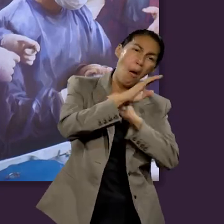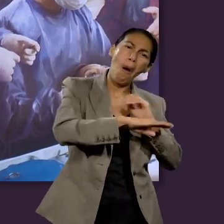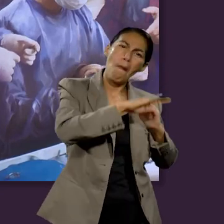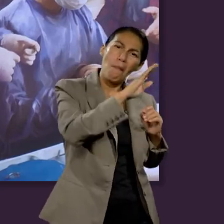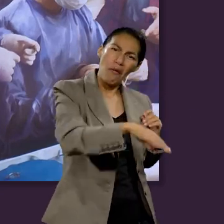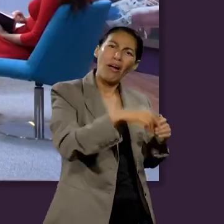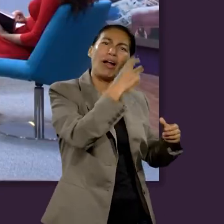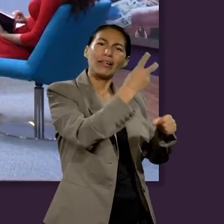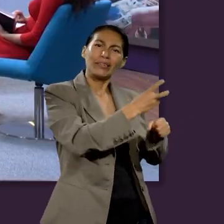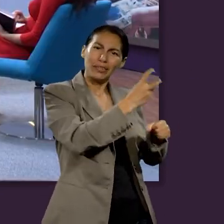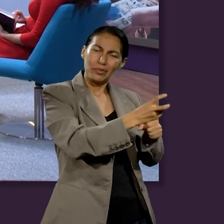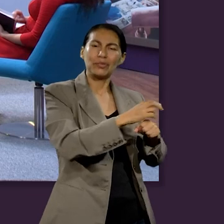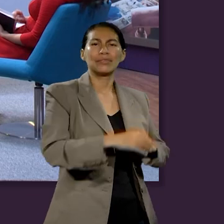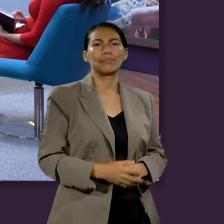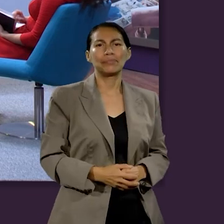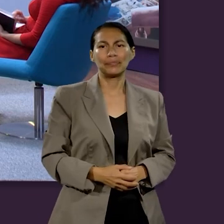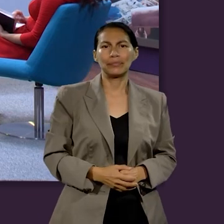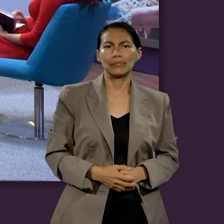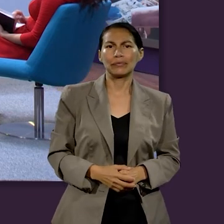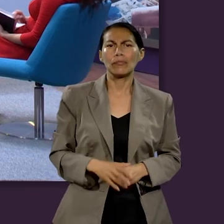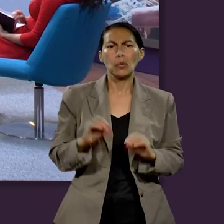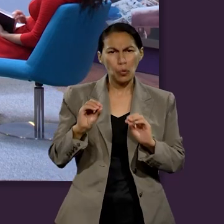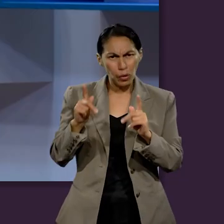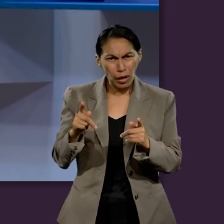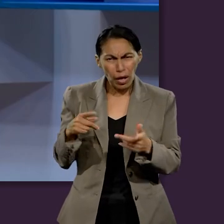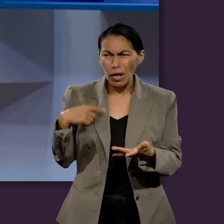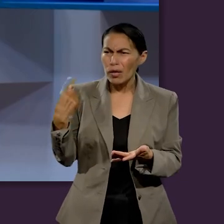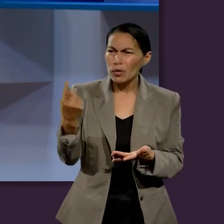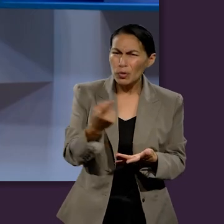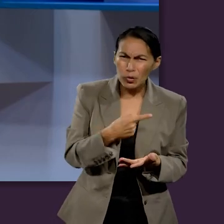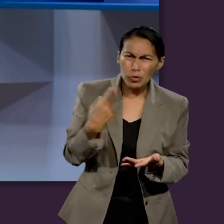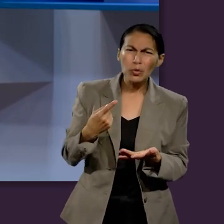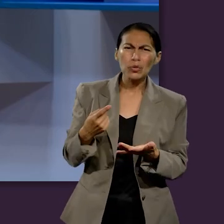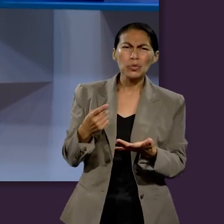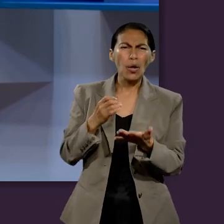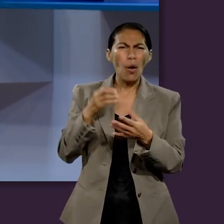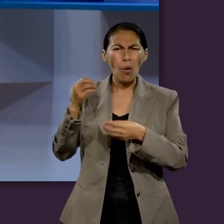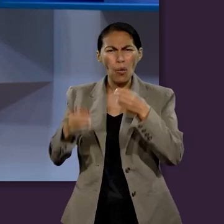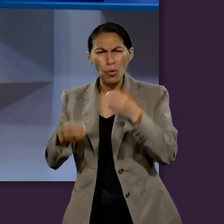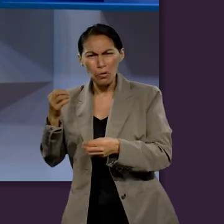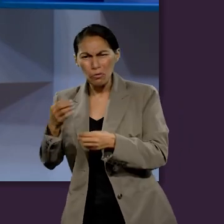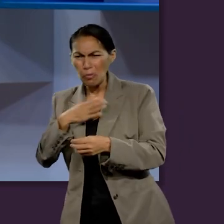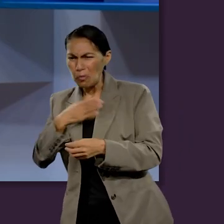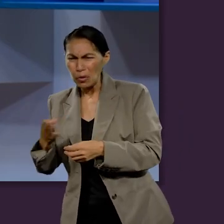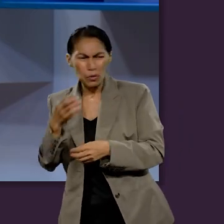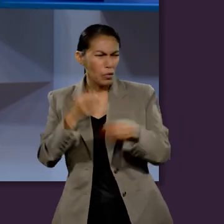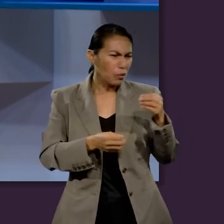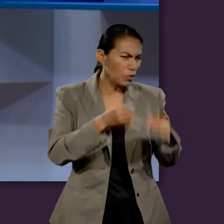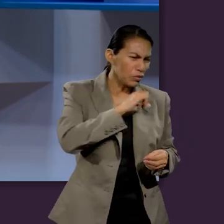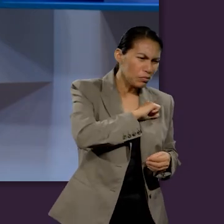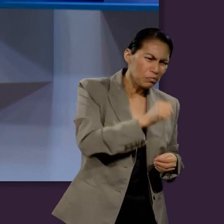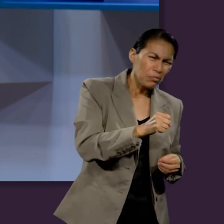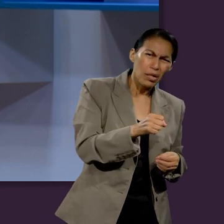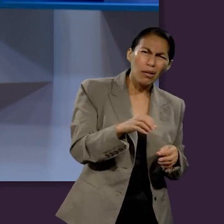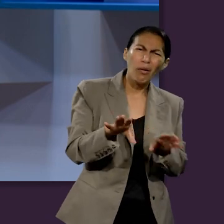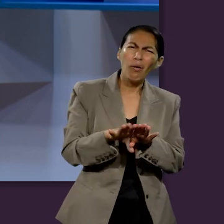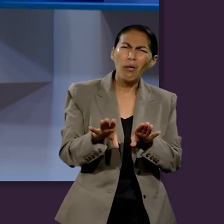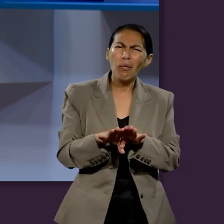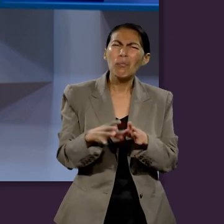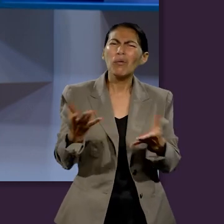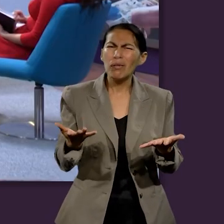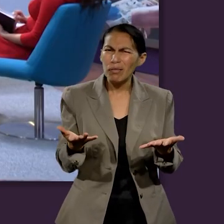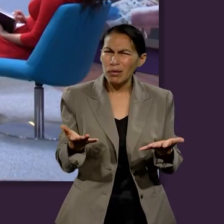la muerte segunda. Muy bien. Ahora, ¿cómo diferenciamos los juicios positivos divinos de los juicios